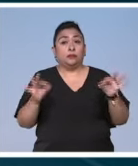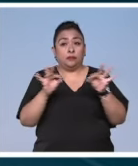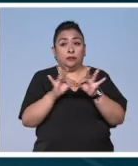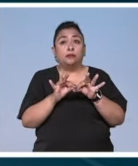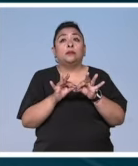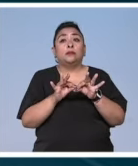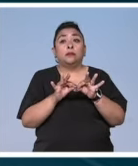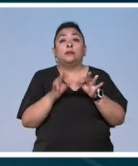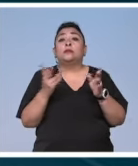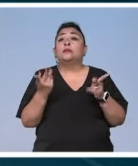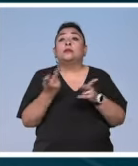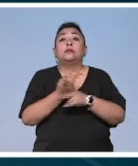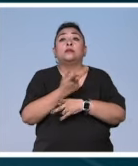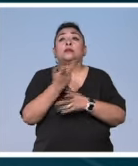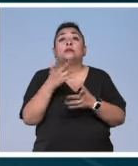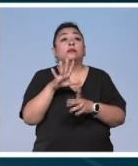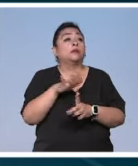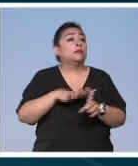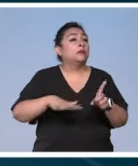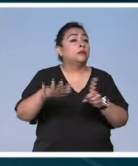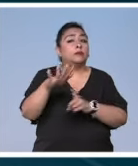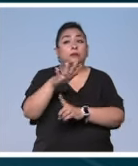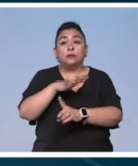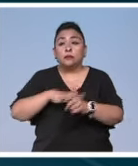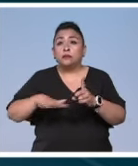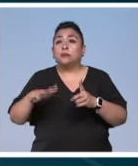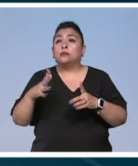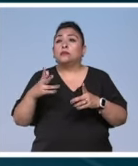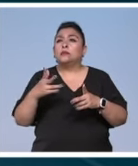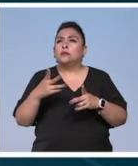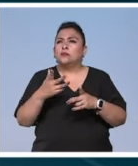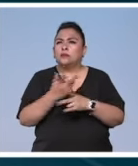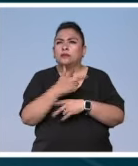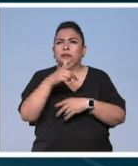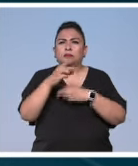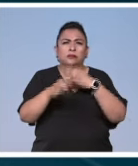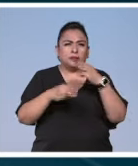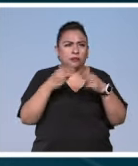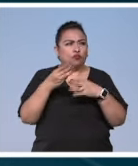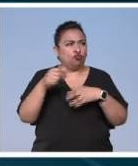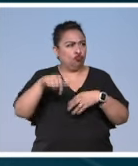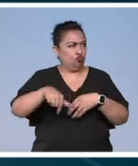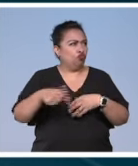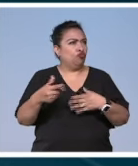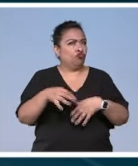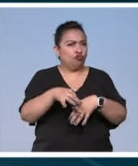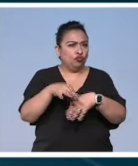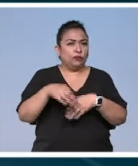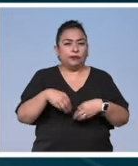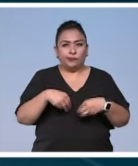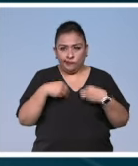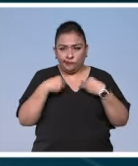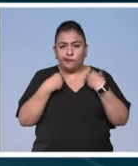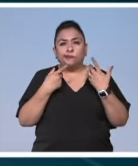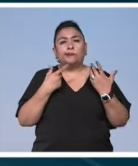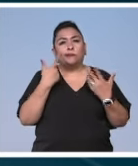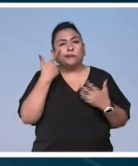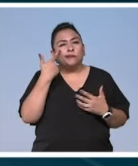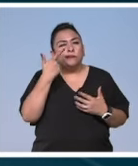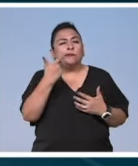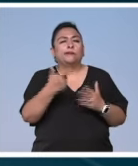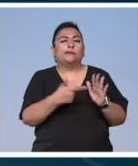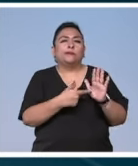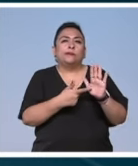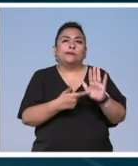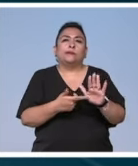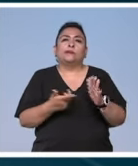lo que pasa en nuestro contexto, lo que pasa en el mundo, que este mundo que nos tocó vivir, que esté reflejado de una u